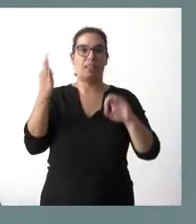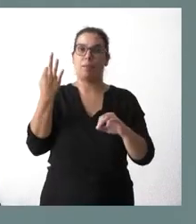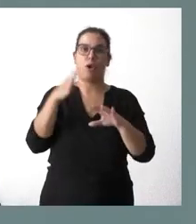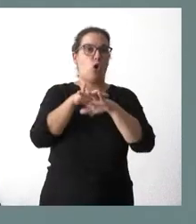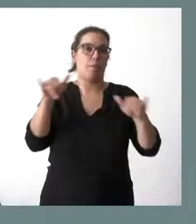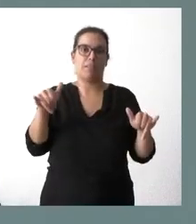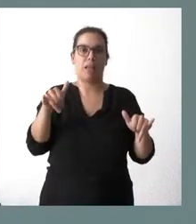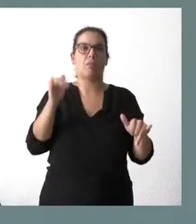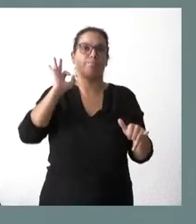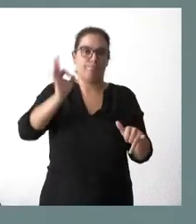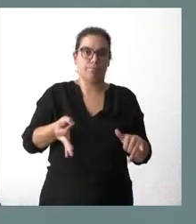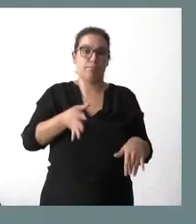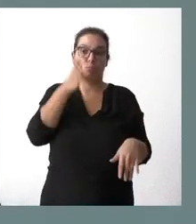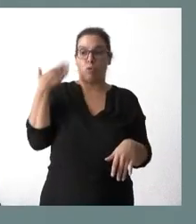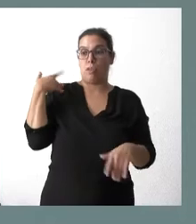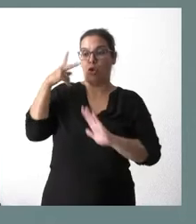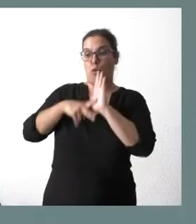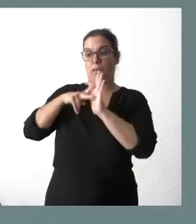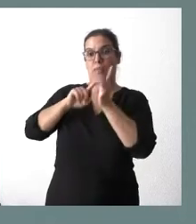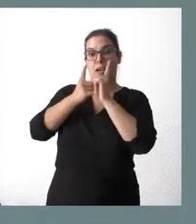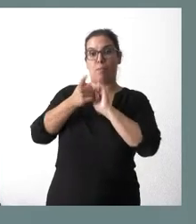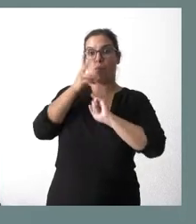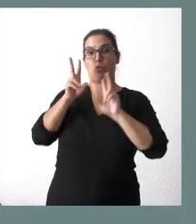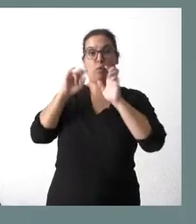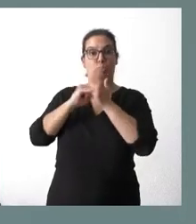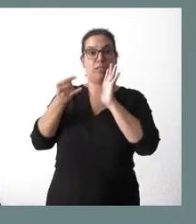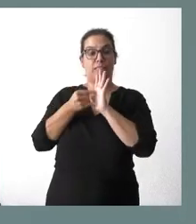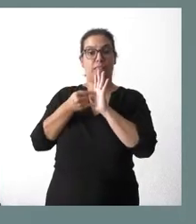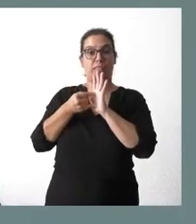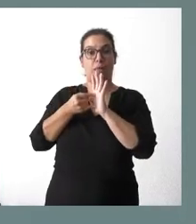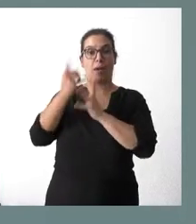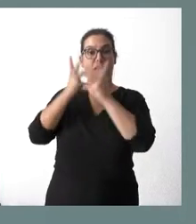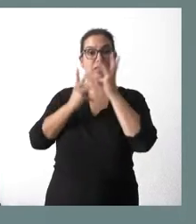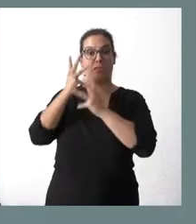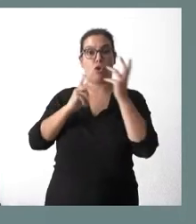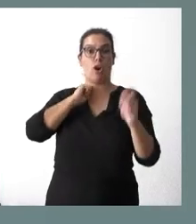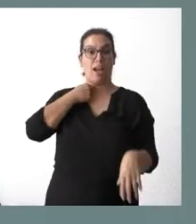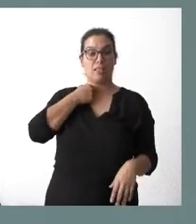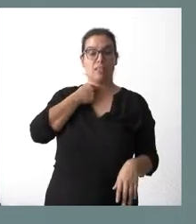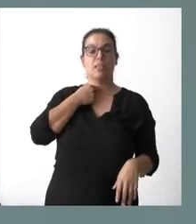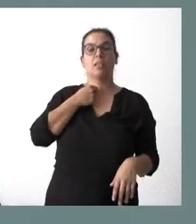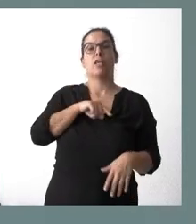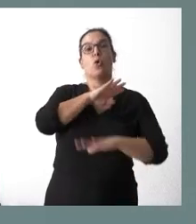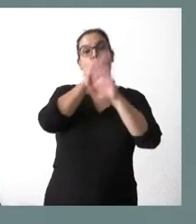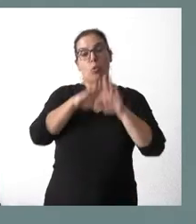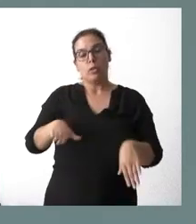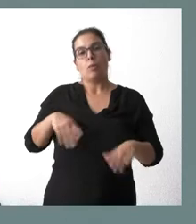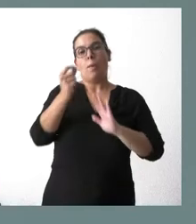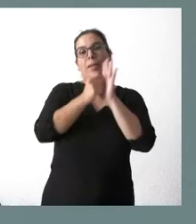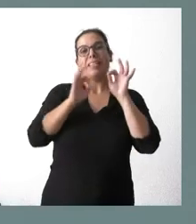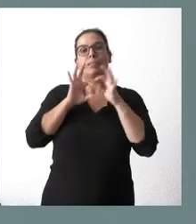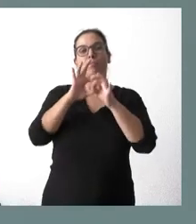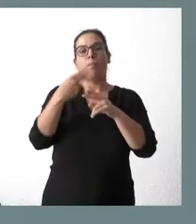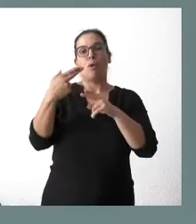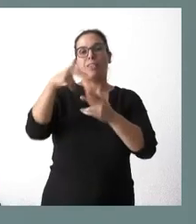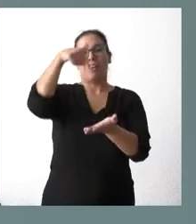efectivamente porque se le cambió la normativa como consecuencia del nuevo sistema de cuantificación del gas. Y, por último, medidas de política fiscal